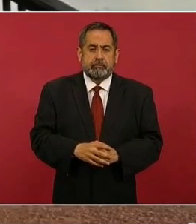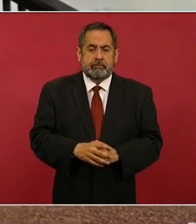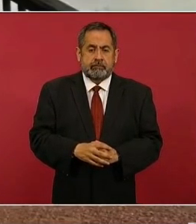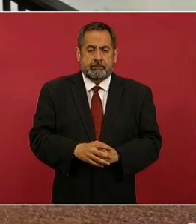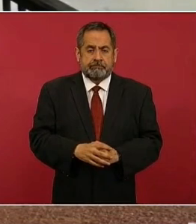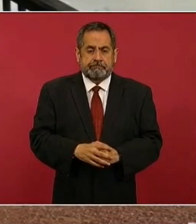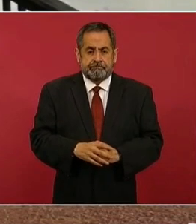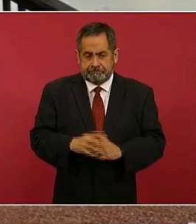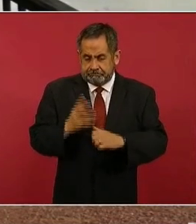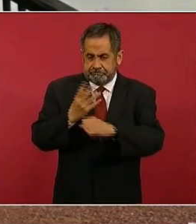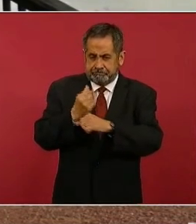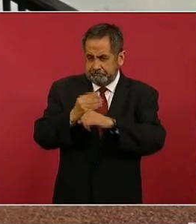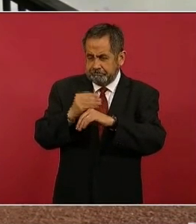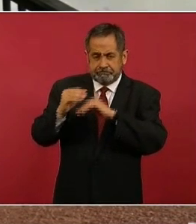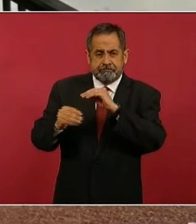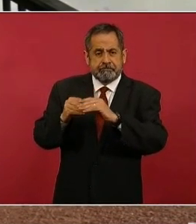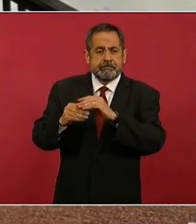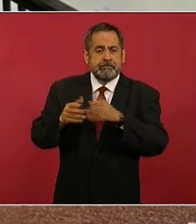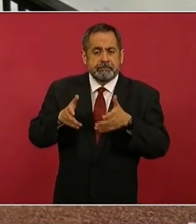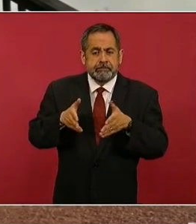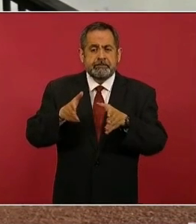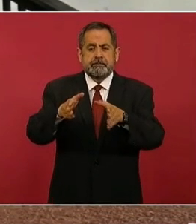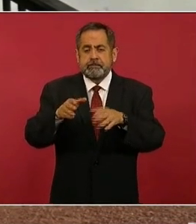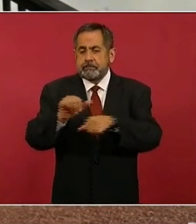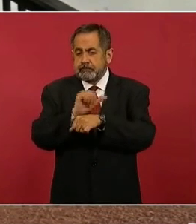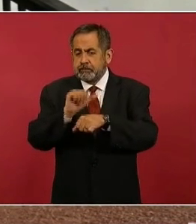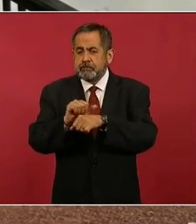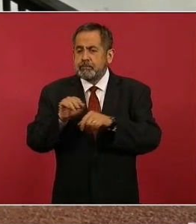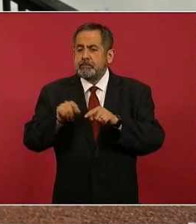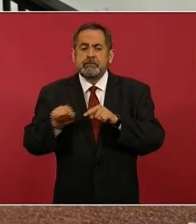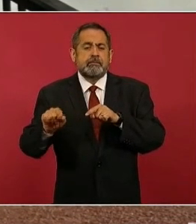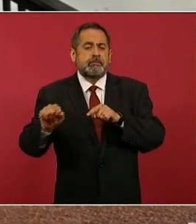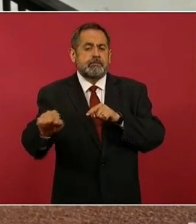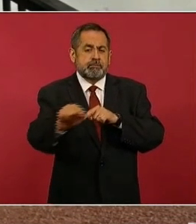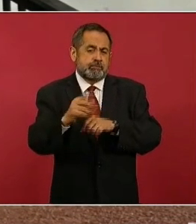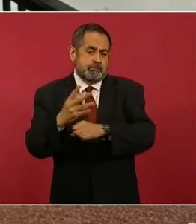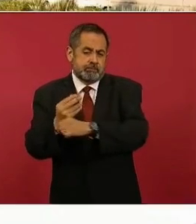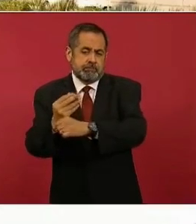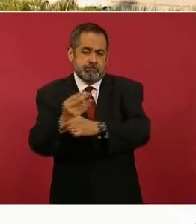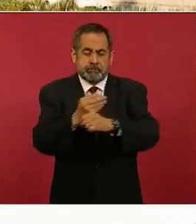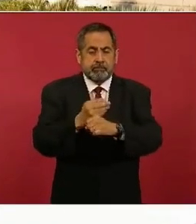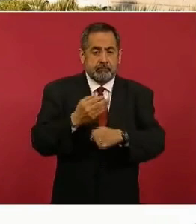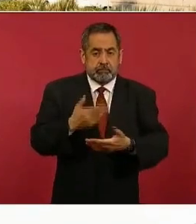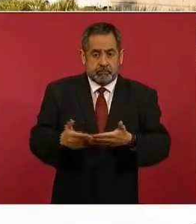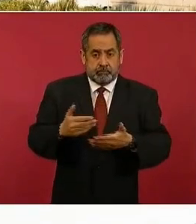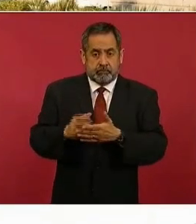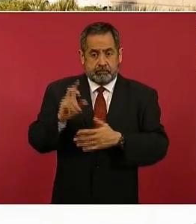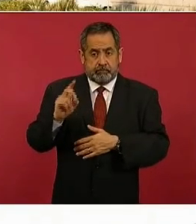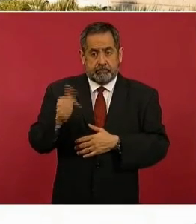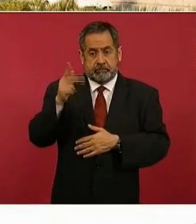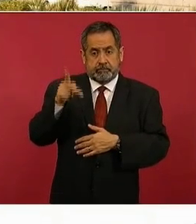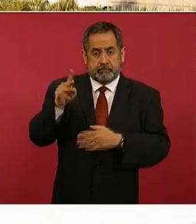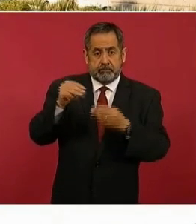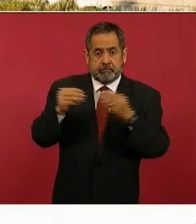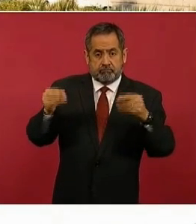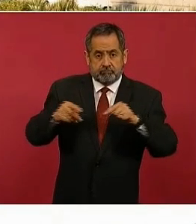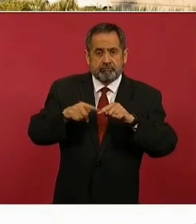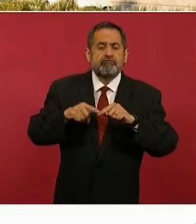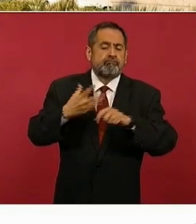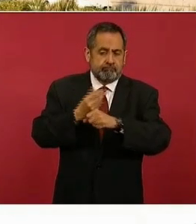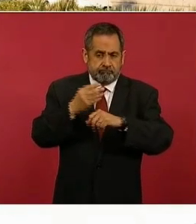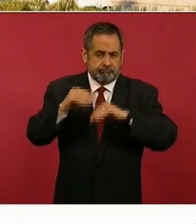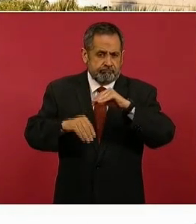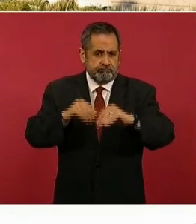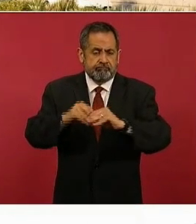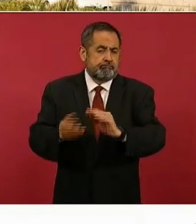Se están llevando a cabo rehabilitación de vialidades y accesos. En este momento se rehabilitan 36 kilómetros de vialidades. Se está